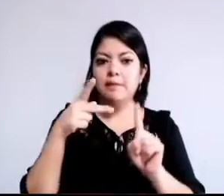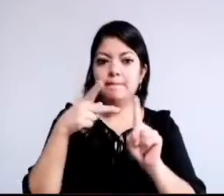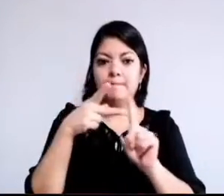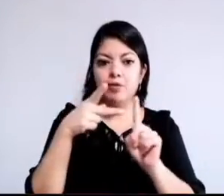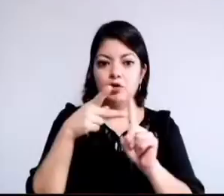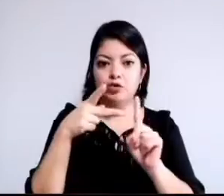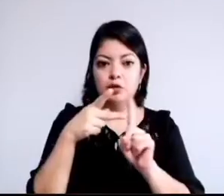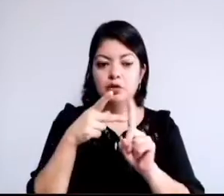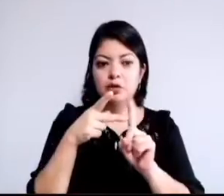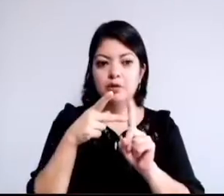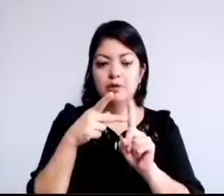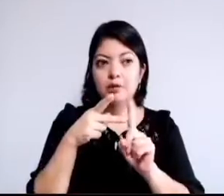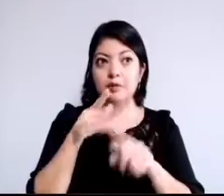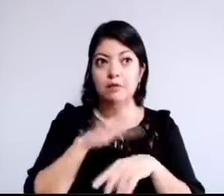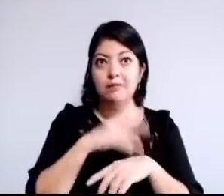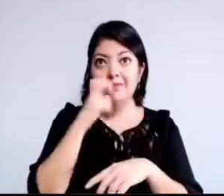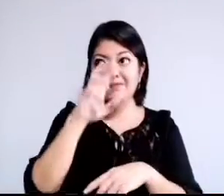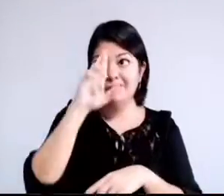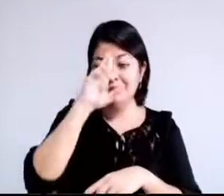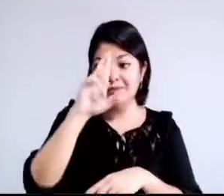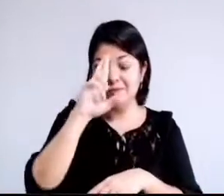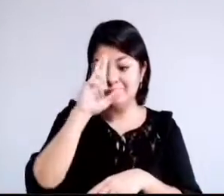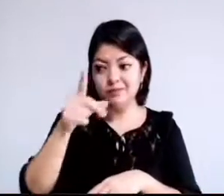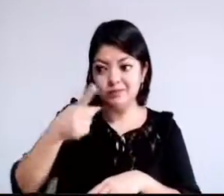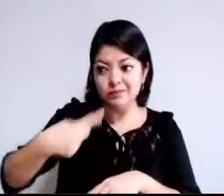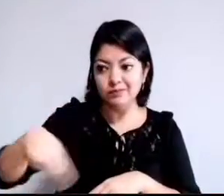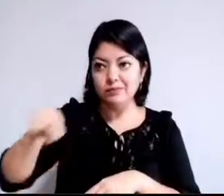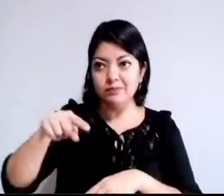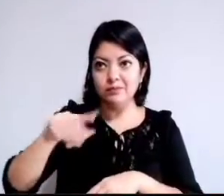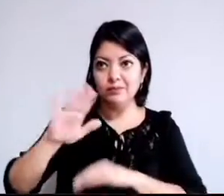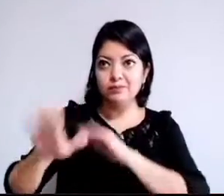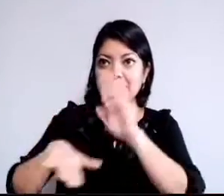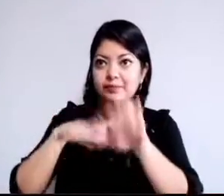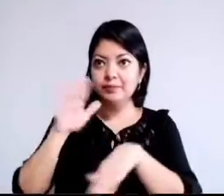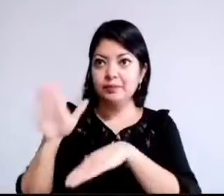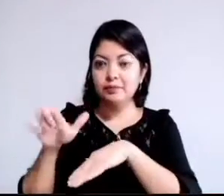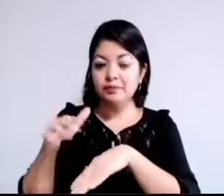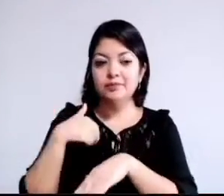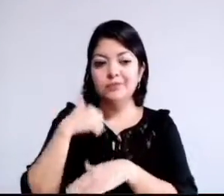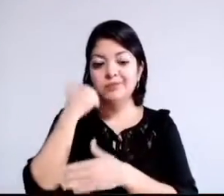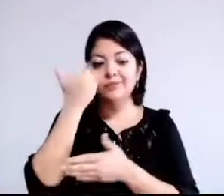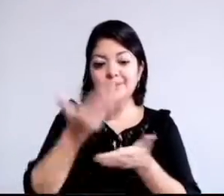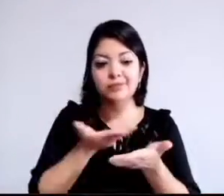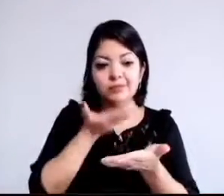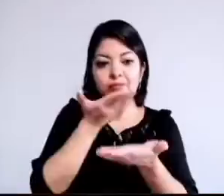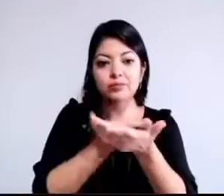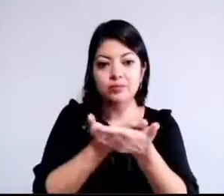En memoria de ellos, presentamos esta iniciativa.